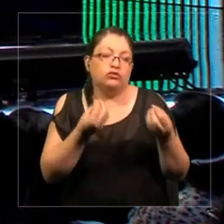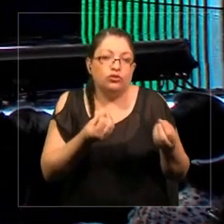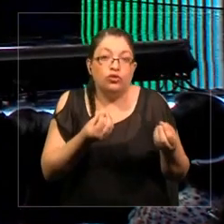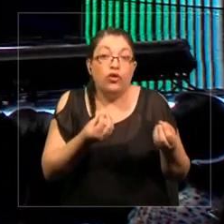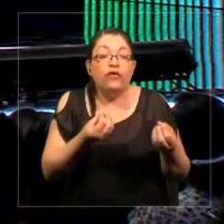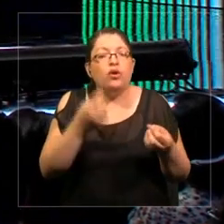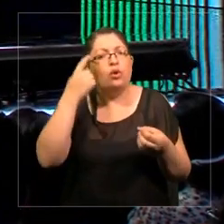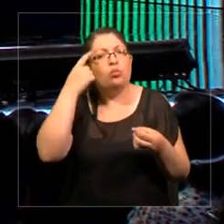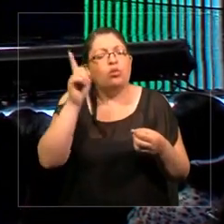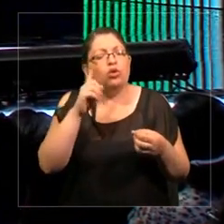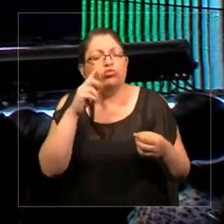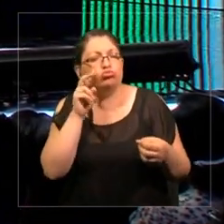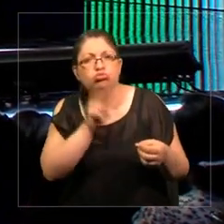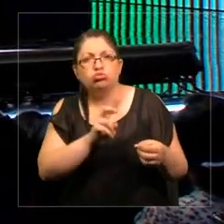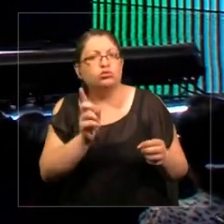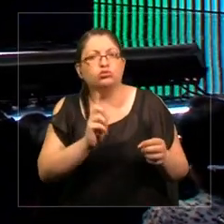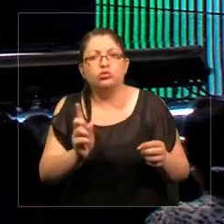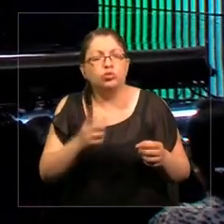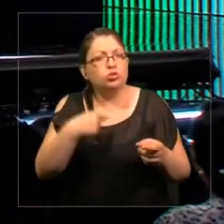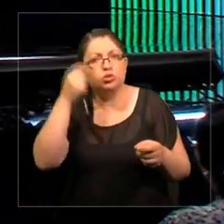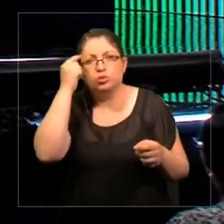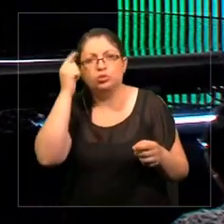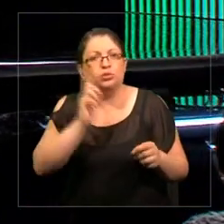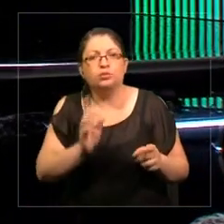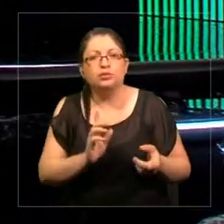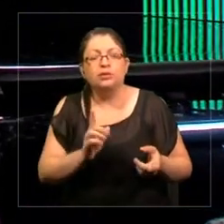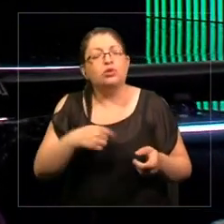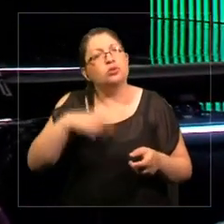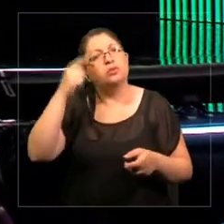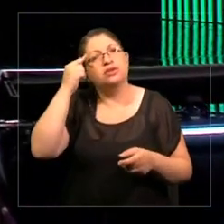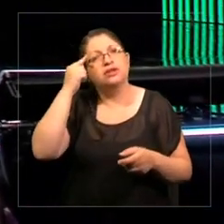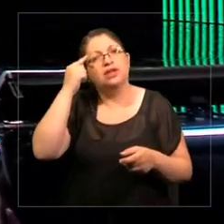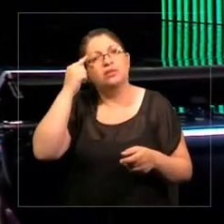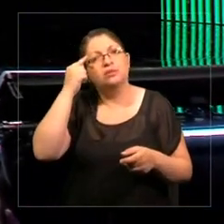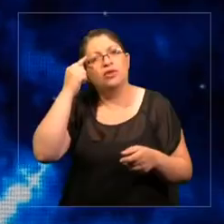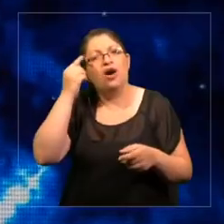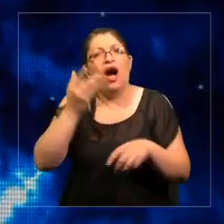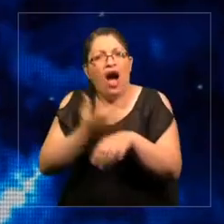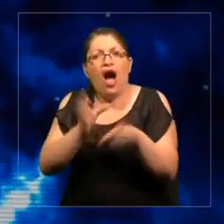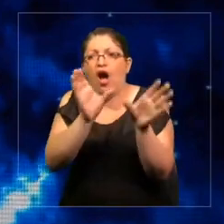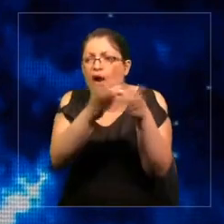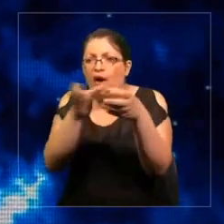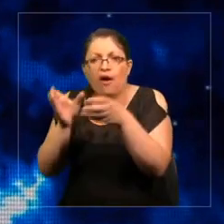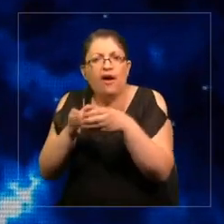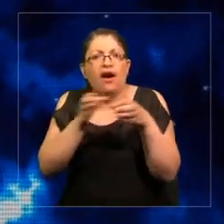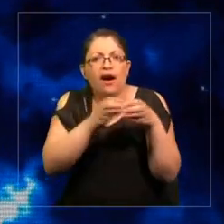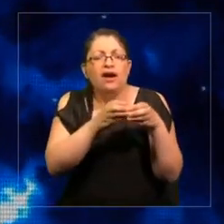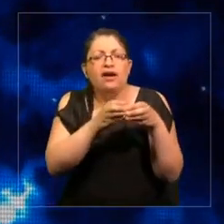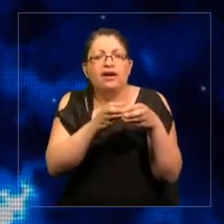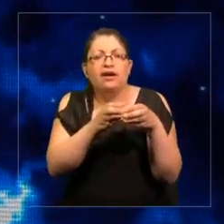Pero no lo vemos así. No pensamos así. Pensamos, tenemos organizaciones dentro de los